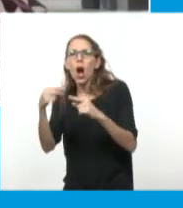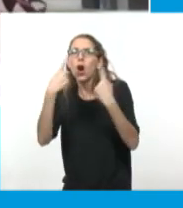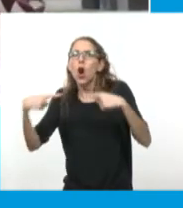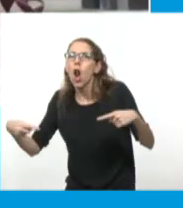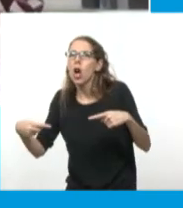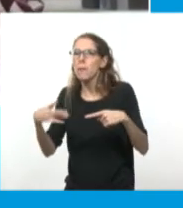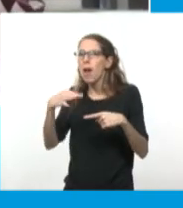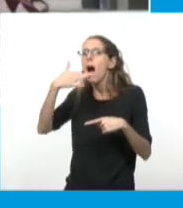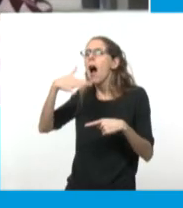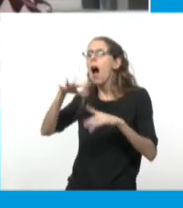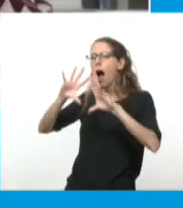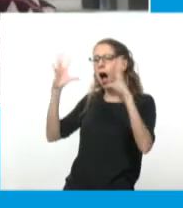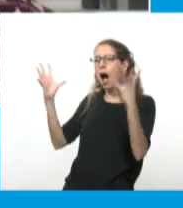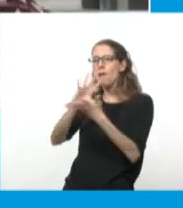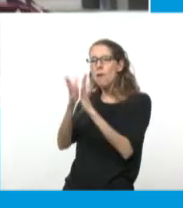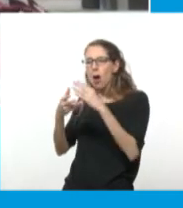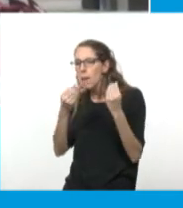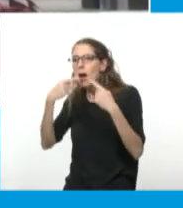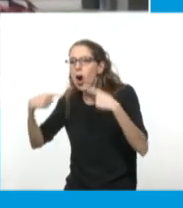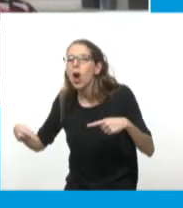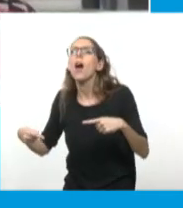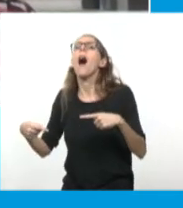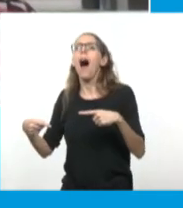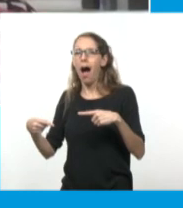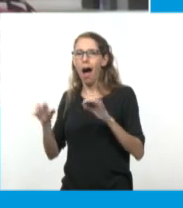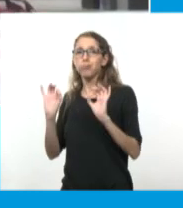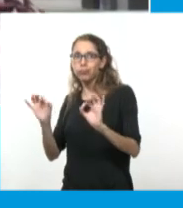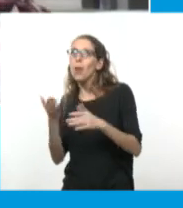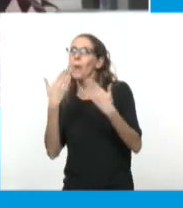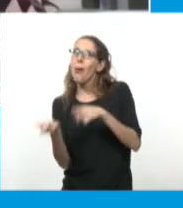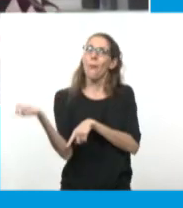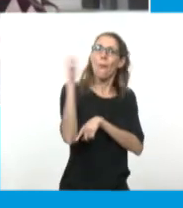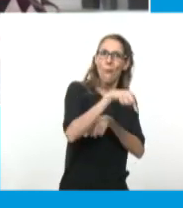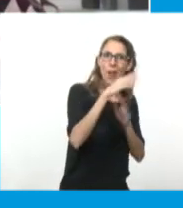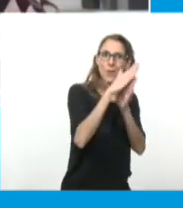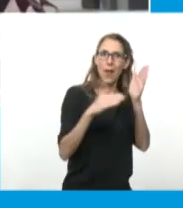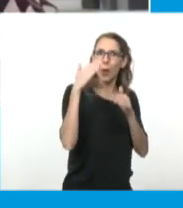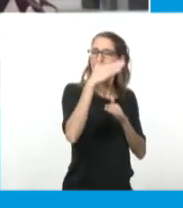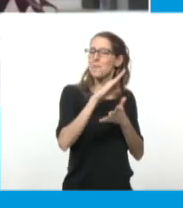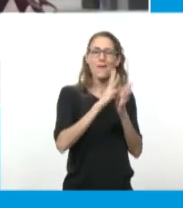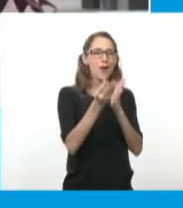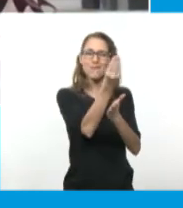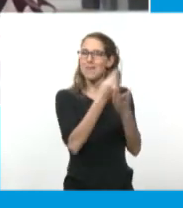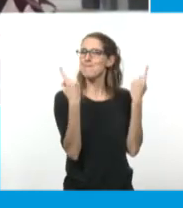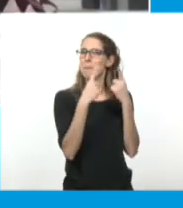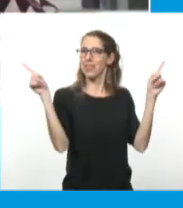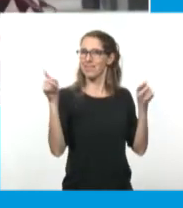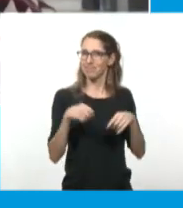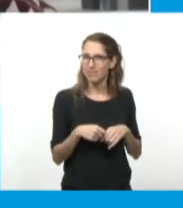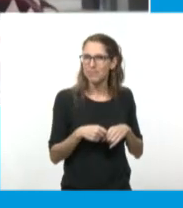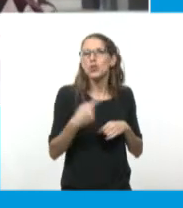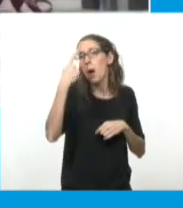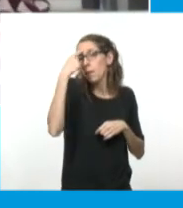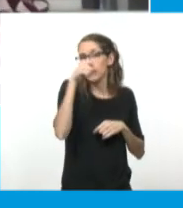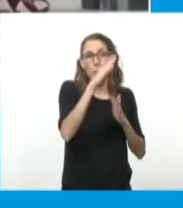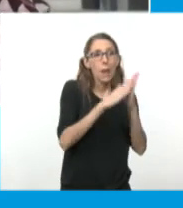la cosa cromática, se vuelve al blanco y negro de otra manera. Porque de alguna manera el blanco y negro es una traducción de